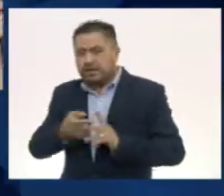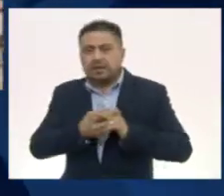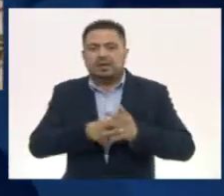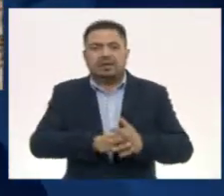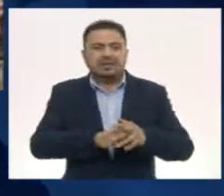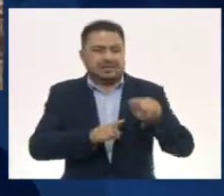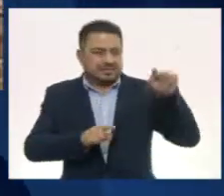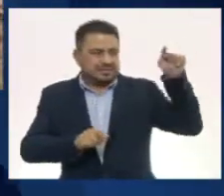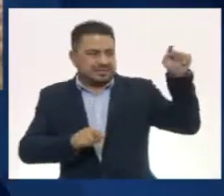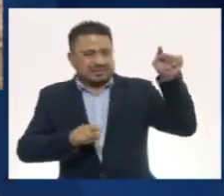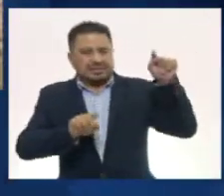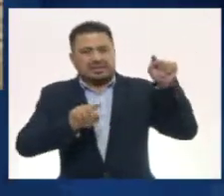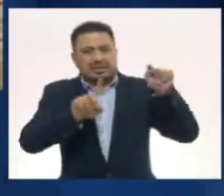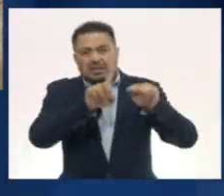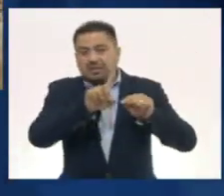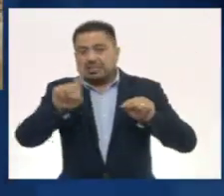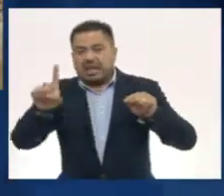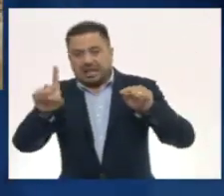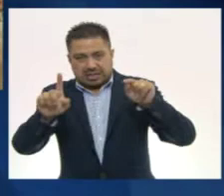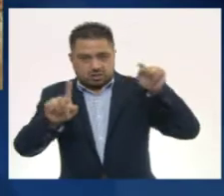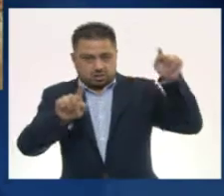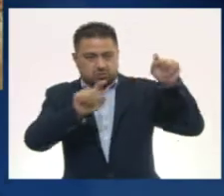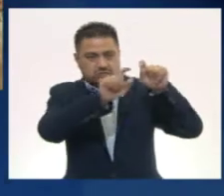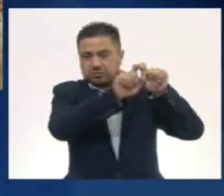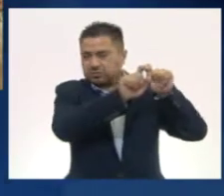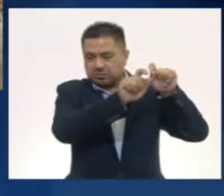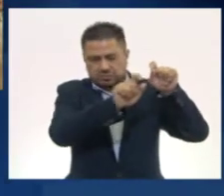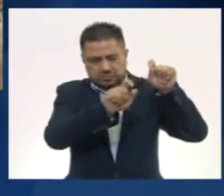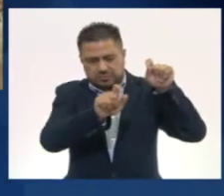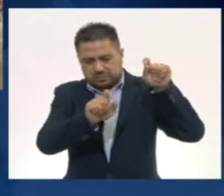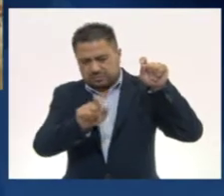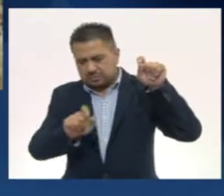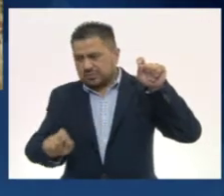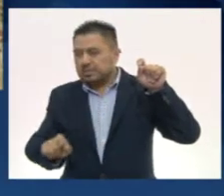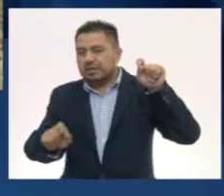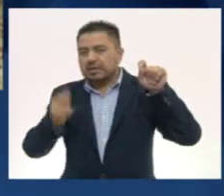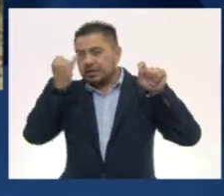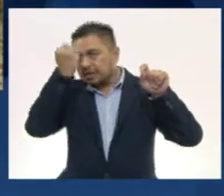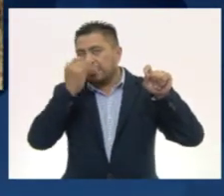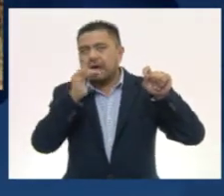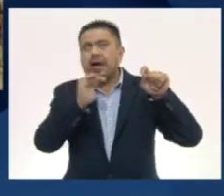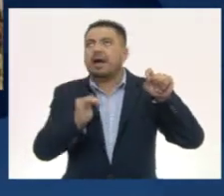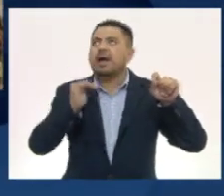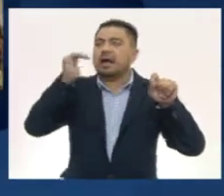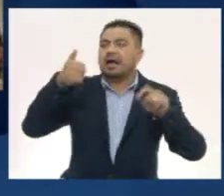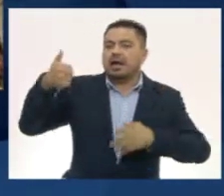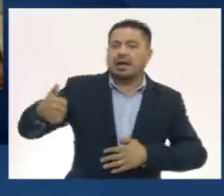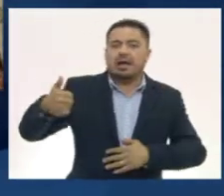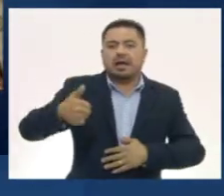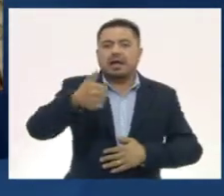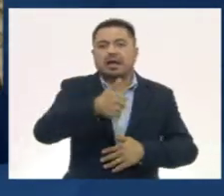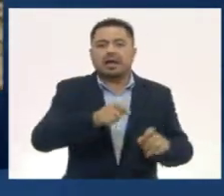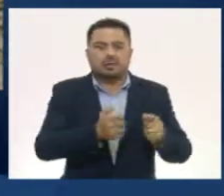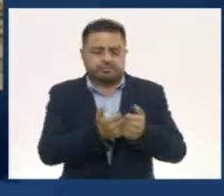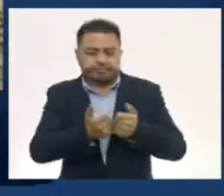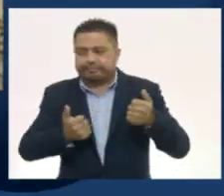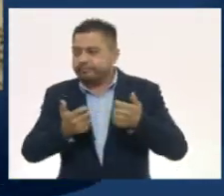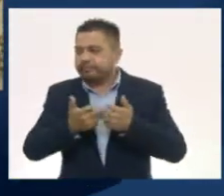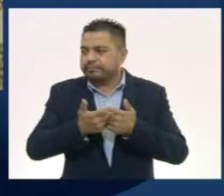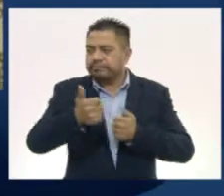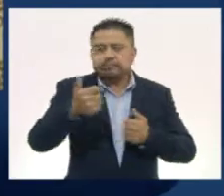la parte extrema inferior del lado derecho, leyendo y relacionando las imágenes hacia arriba en cada una de las hojas por separado,